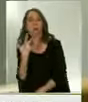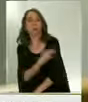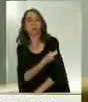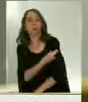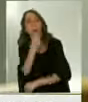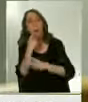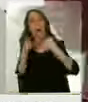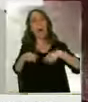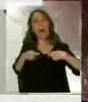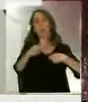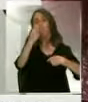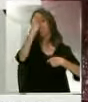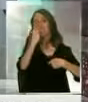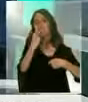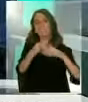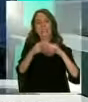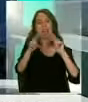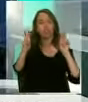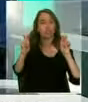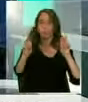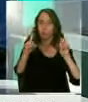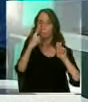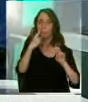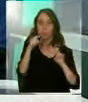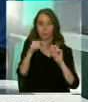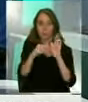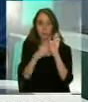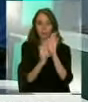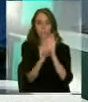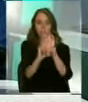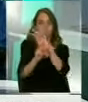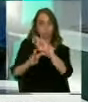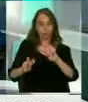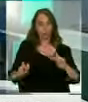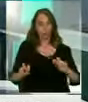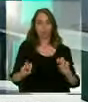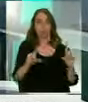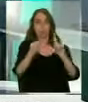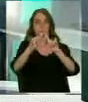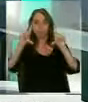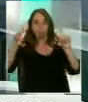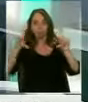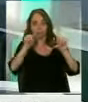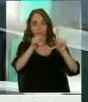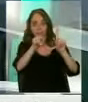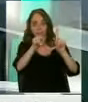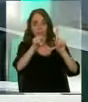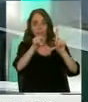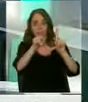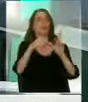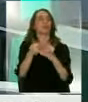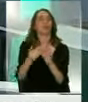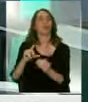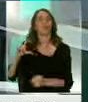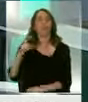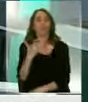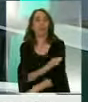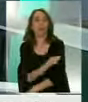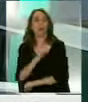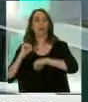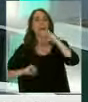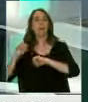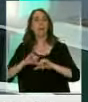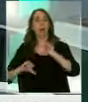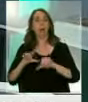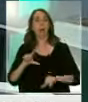director, la gráfica y los datos de este estudio. Vamos a ver entonces. Esto se basó en la vacuna de Moderna,